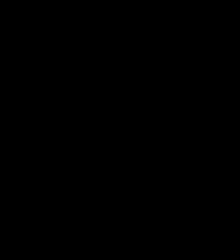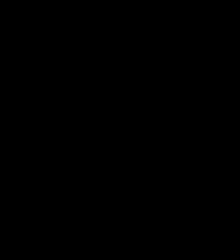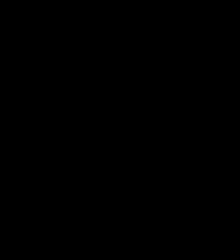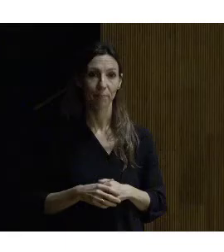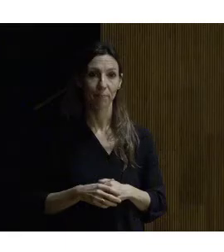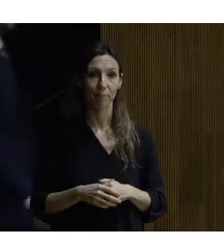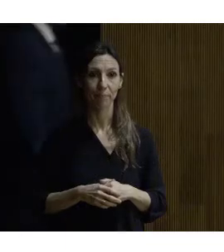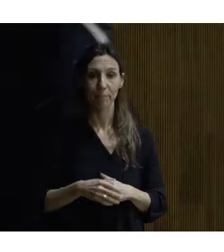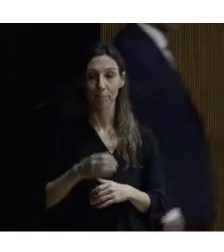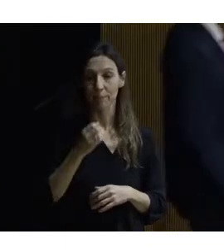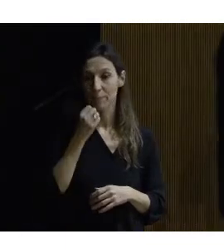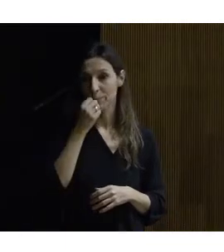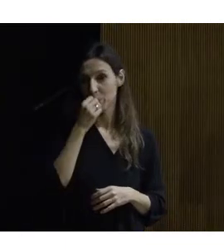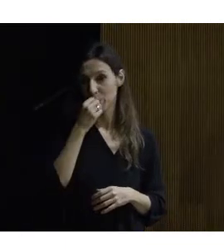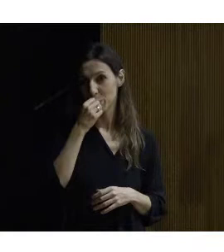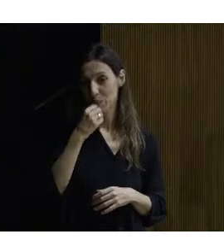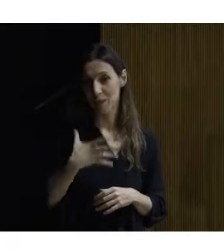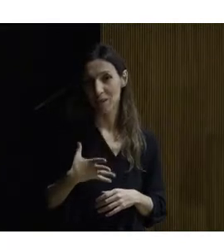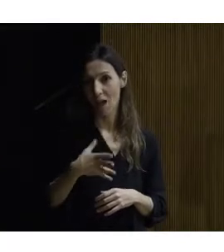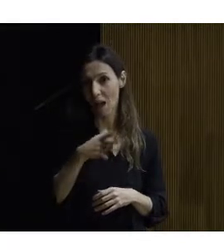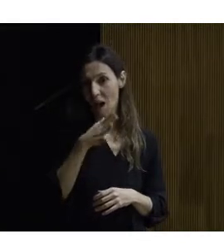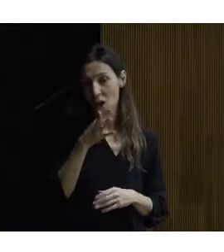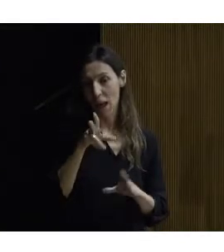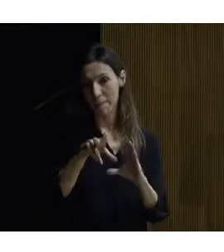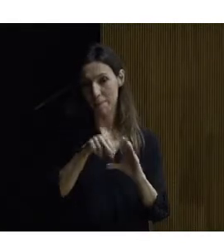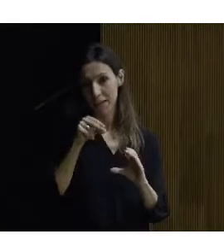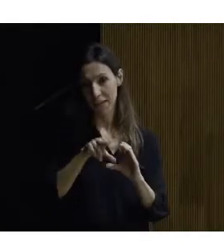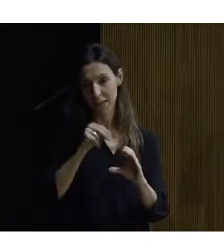bueno y otra de las os voy a pasar otro pequeño vídeo